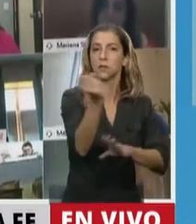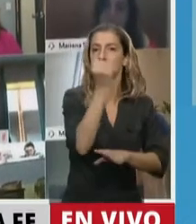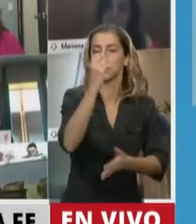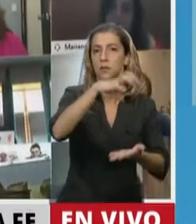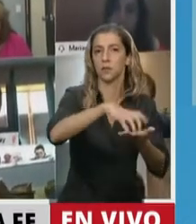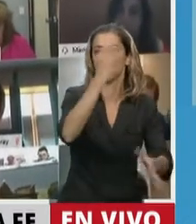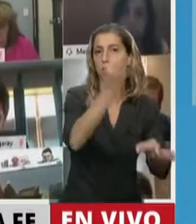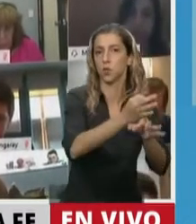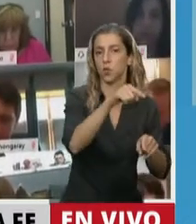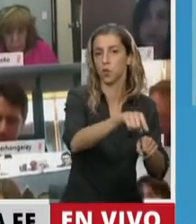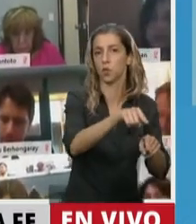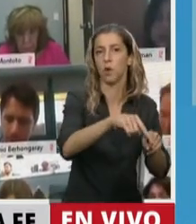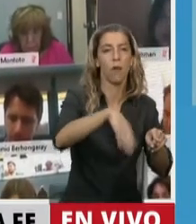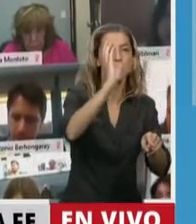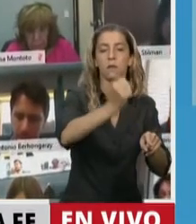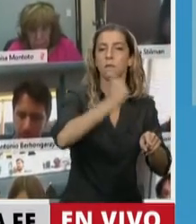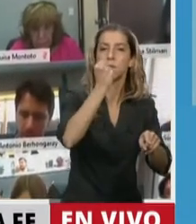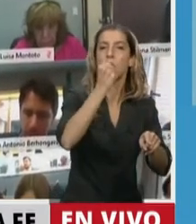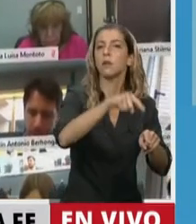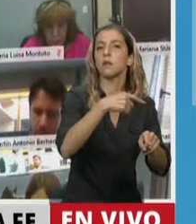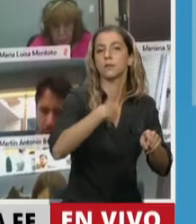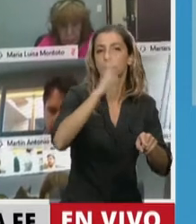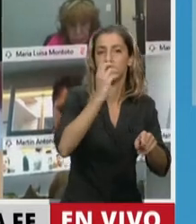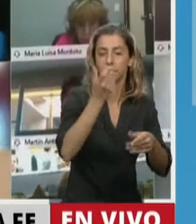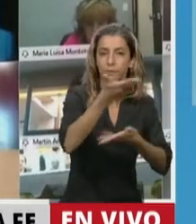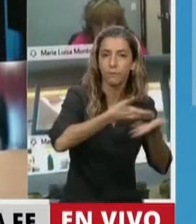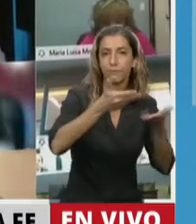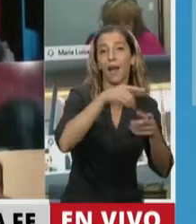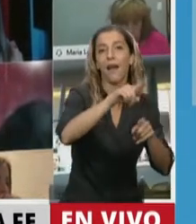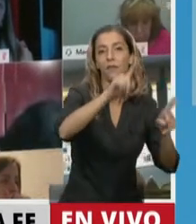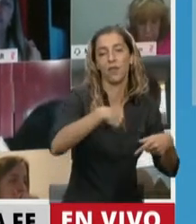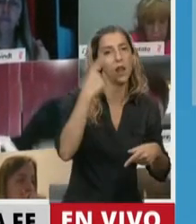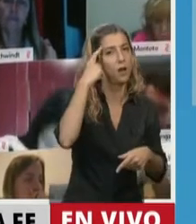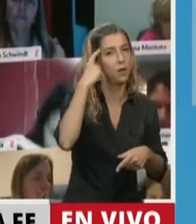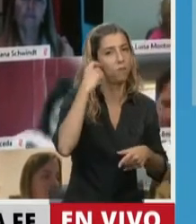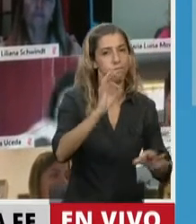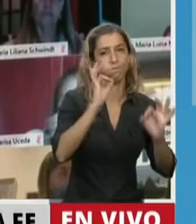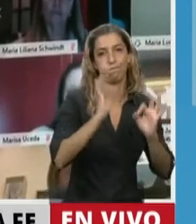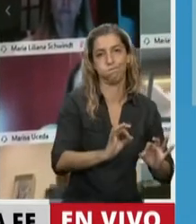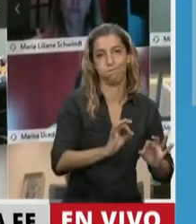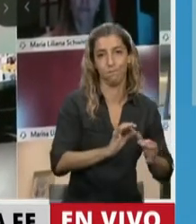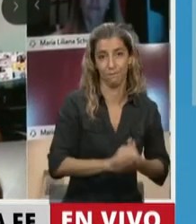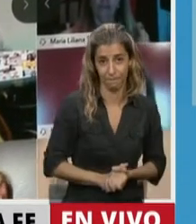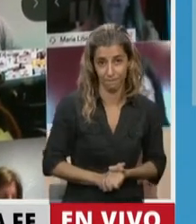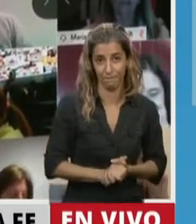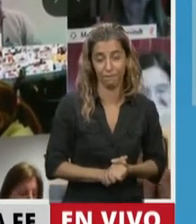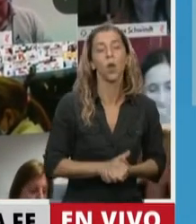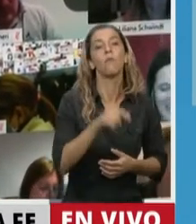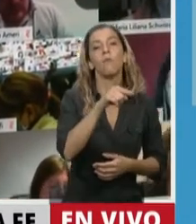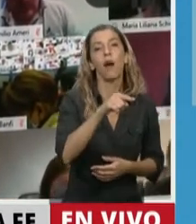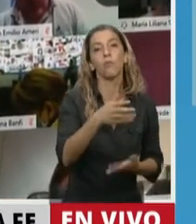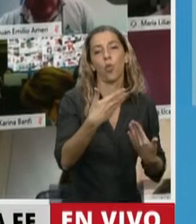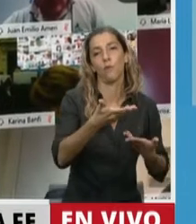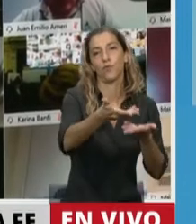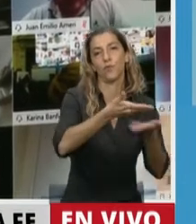más casa de desarrollo humano y de aprendizaje que la posibilidad de compartir la educación